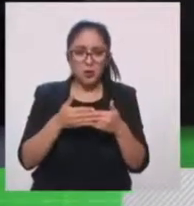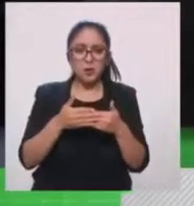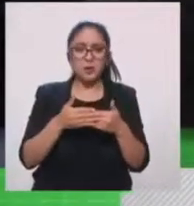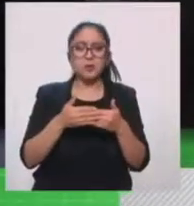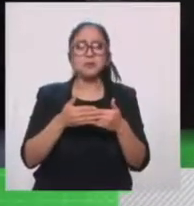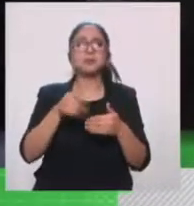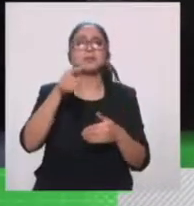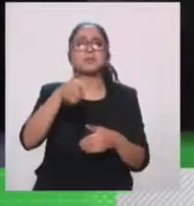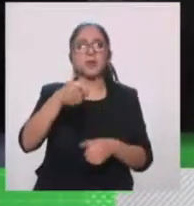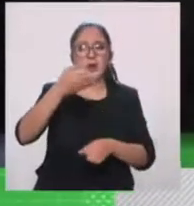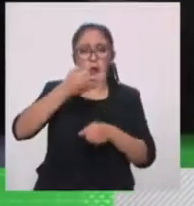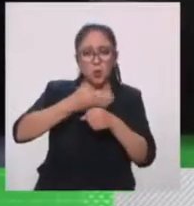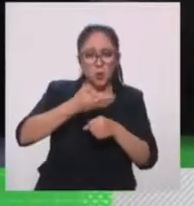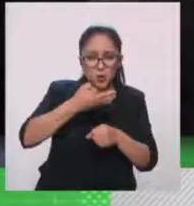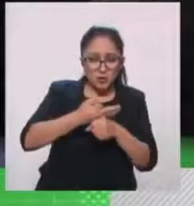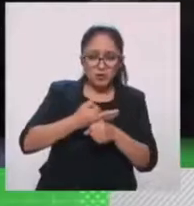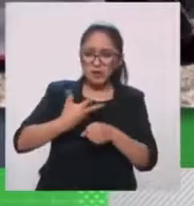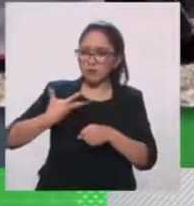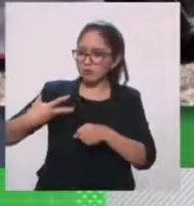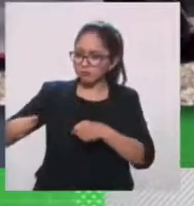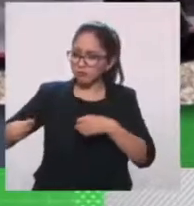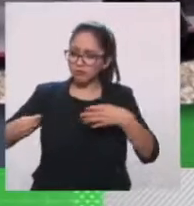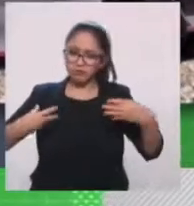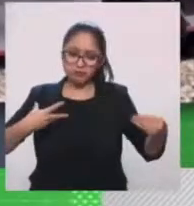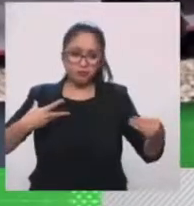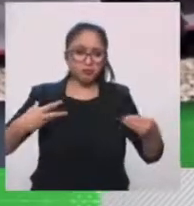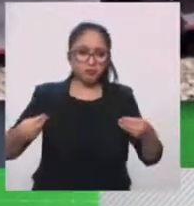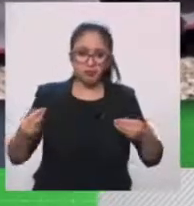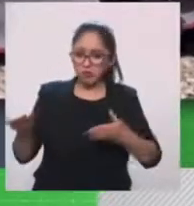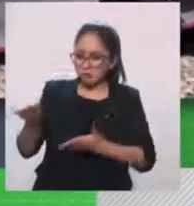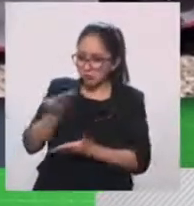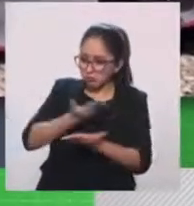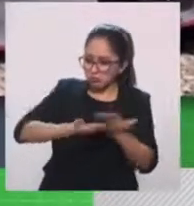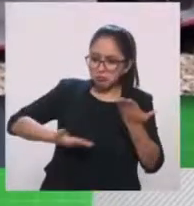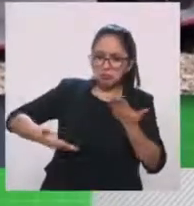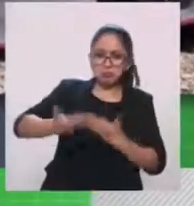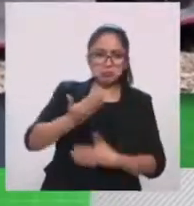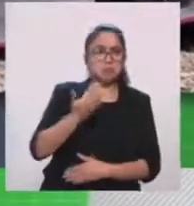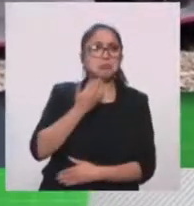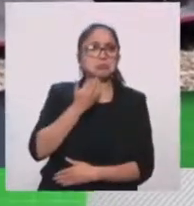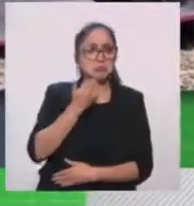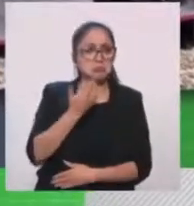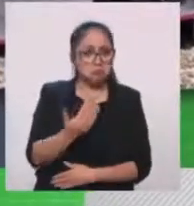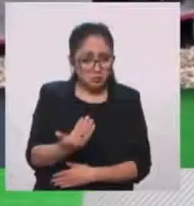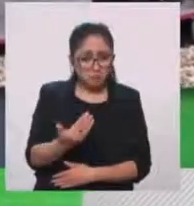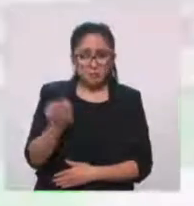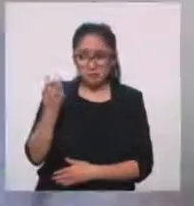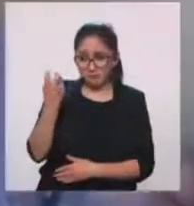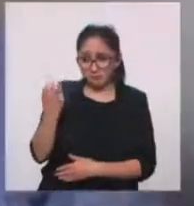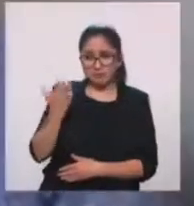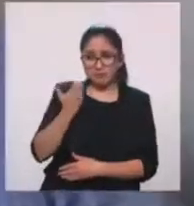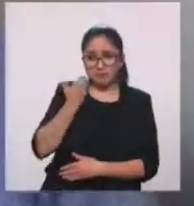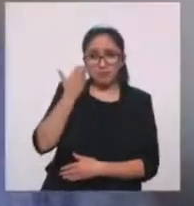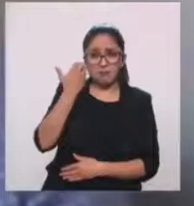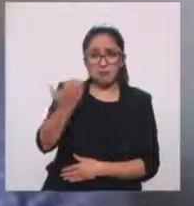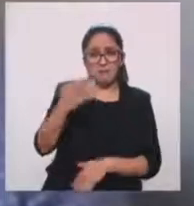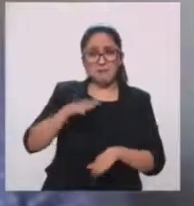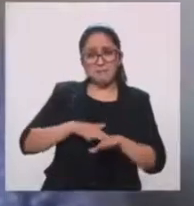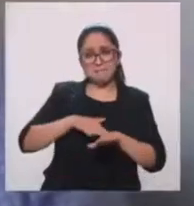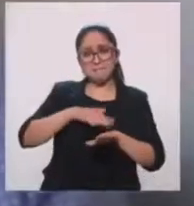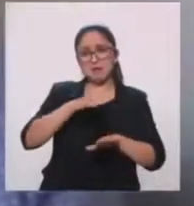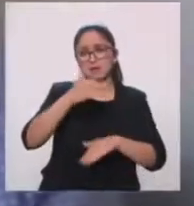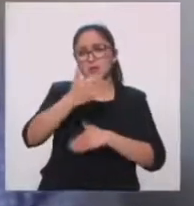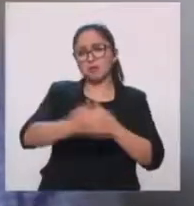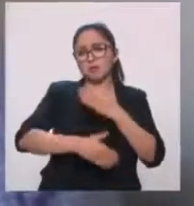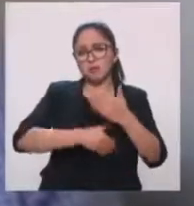aprendimos de la pandemia que colaboramos muy bien, entonces deberíamos hacerlo más seguido. Y esta es la primera de las muestras que pueden ver y